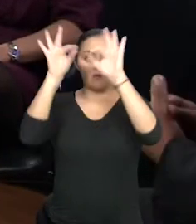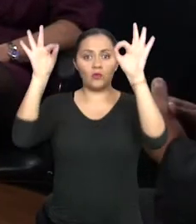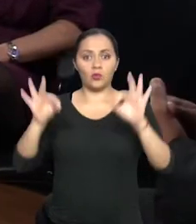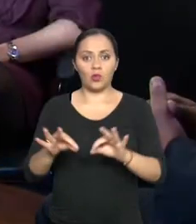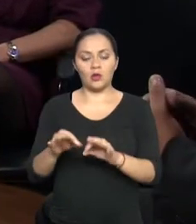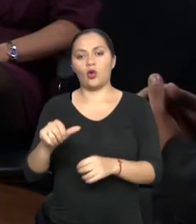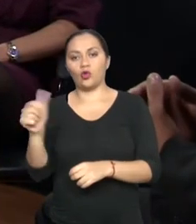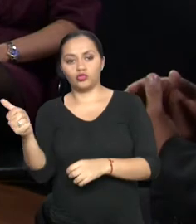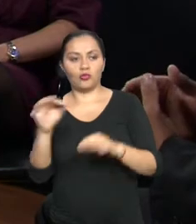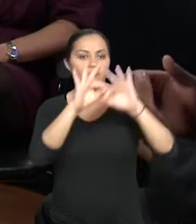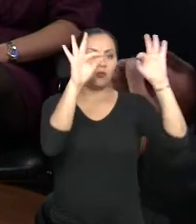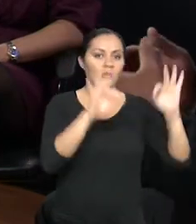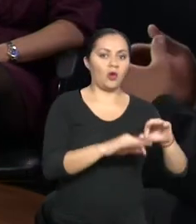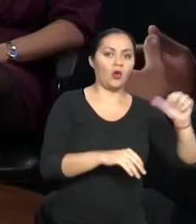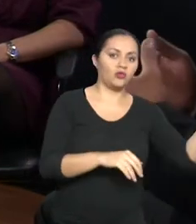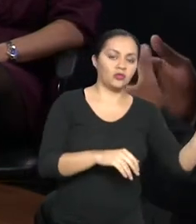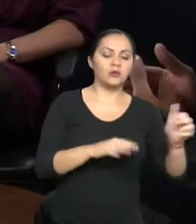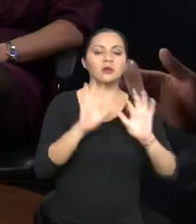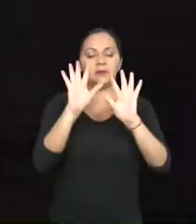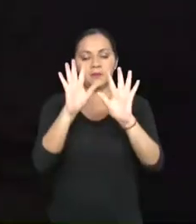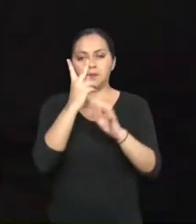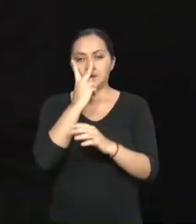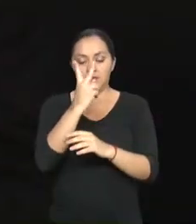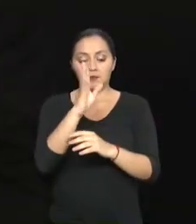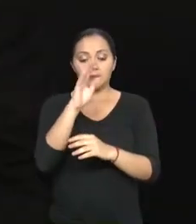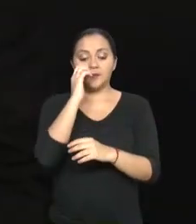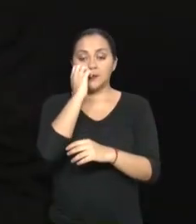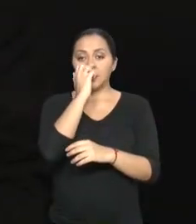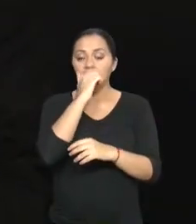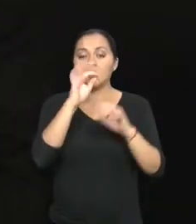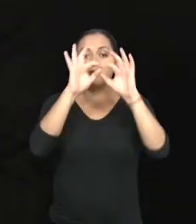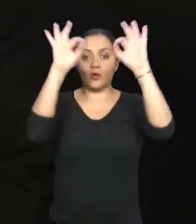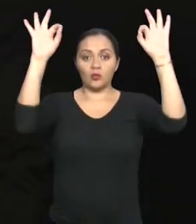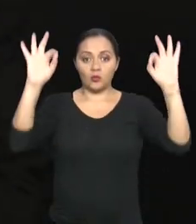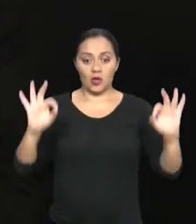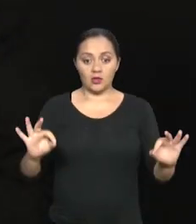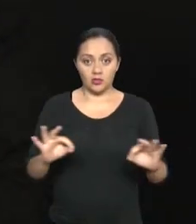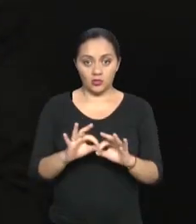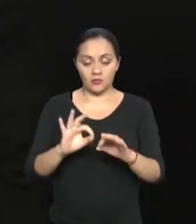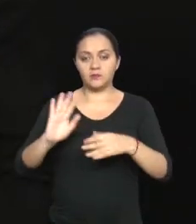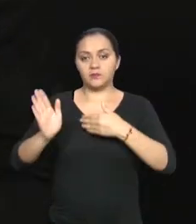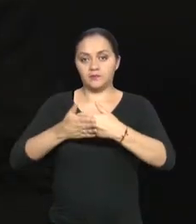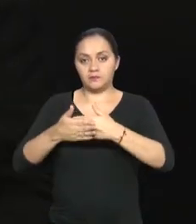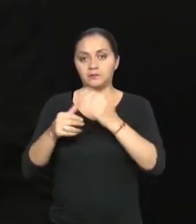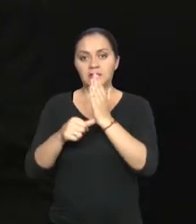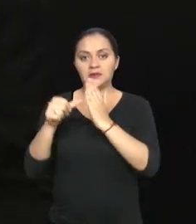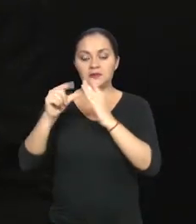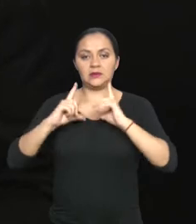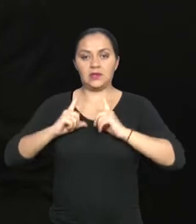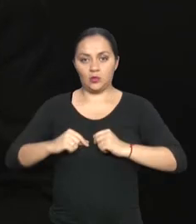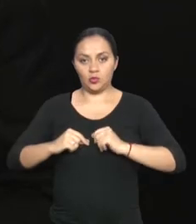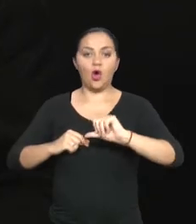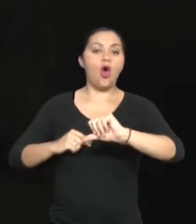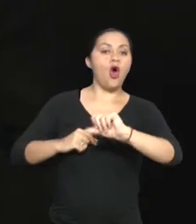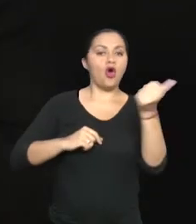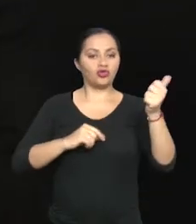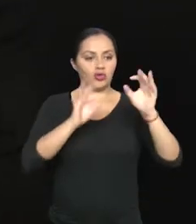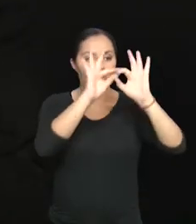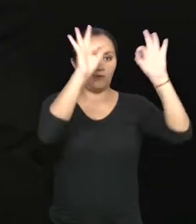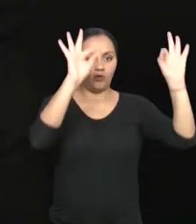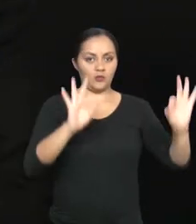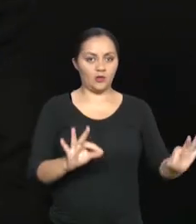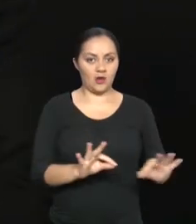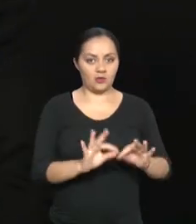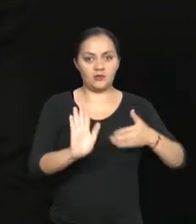para acreditar la discapacidad. Correcto. Es un formulario, es un formato que se hace directamente al director distrital. Entonces, es un